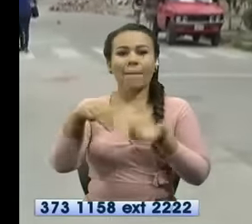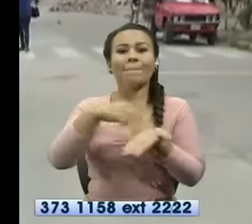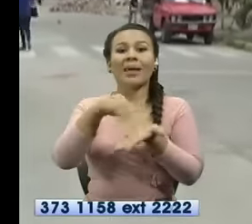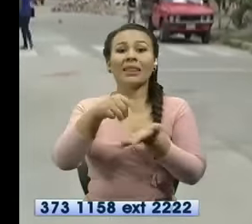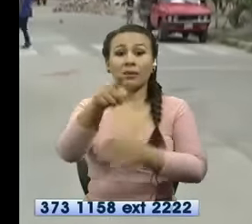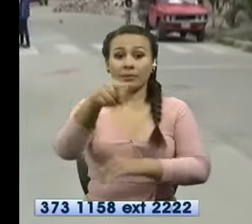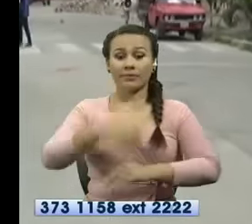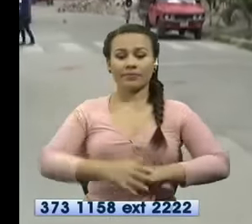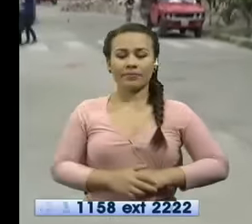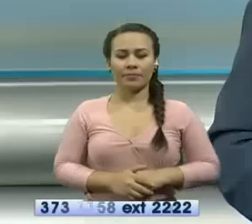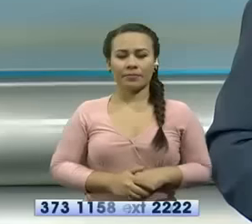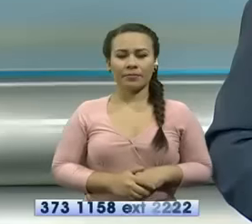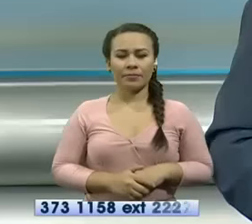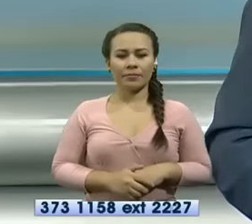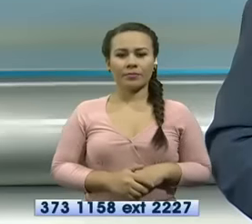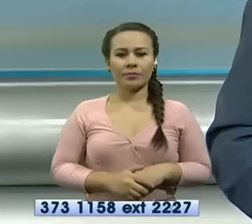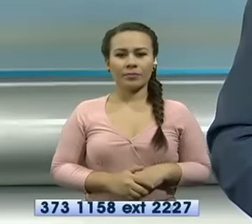Delgado